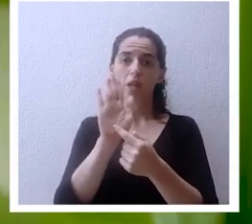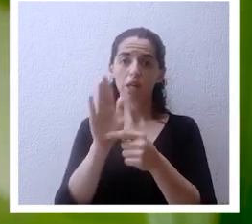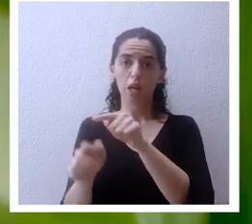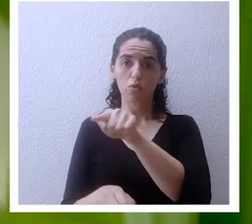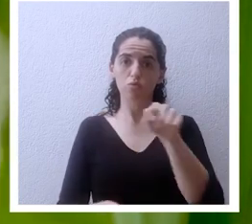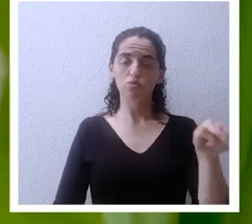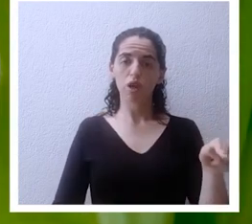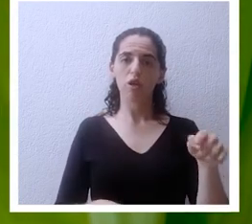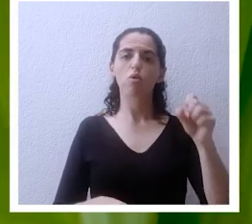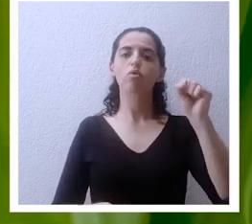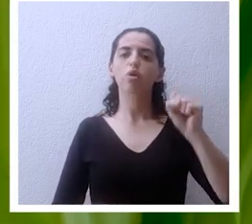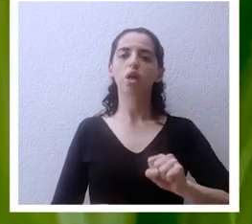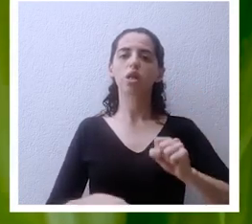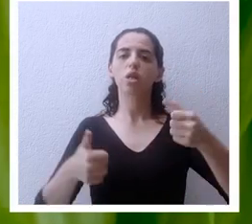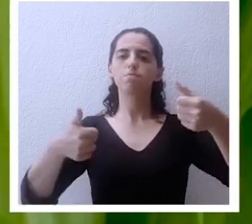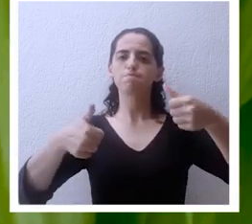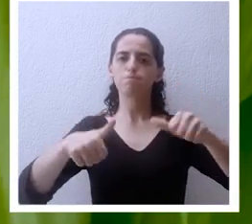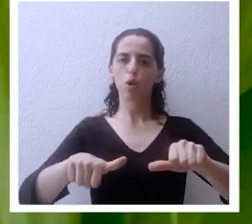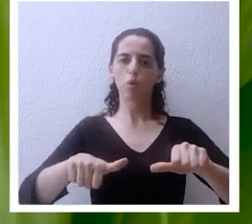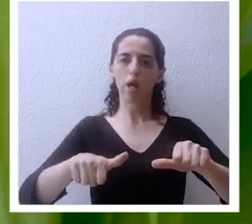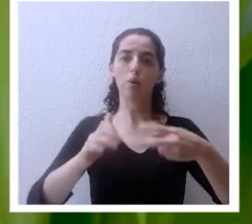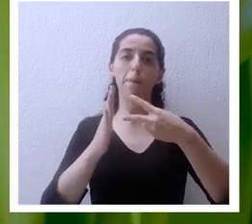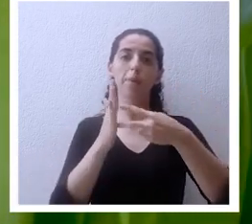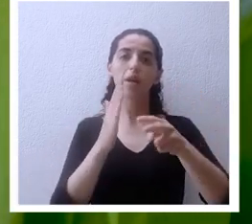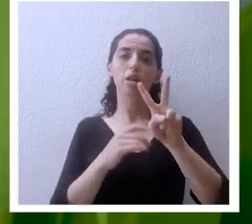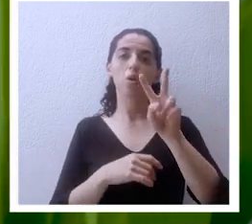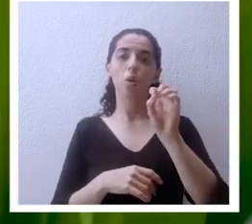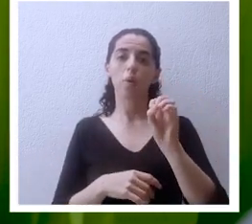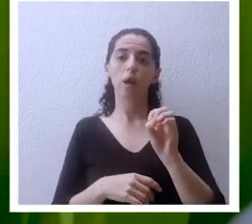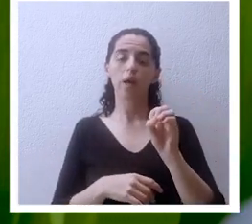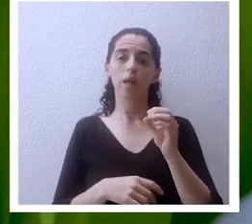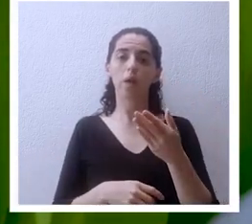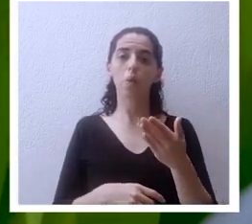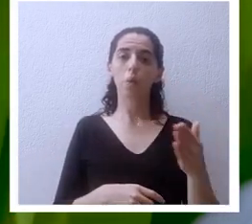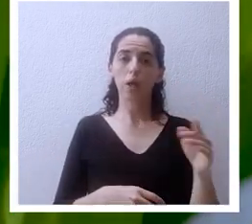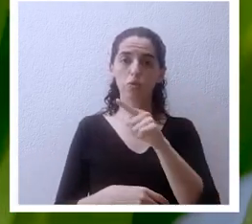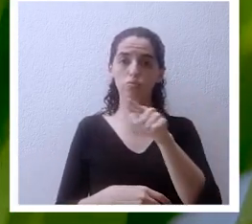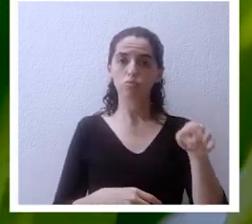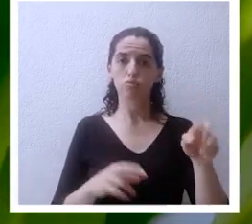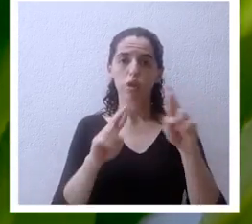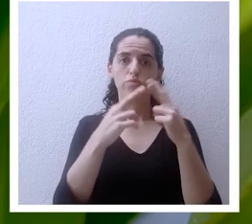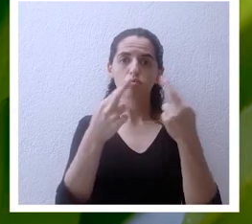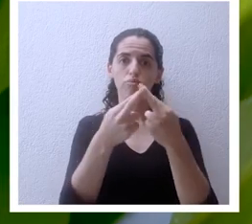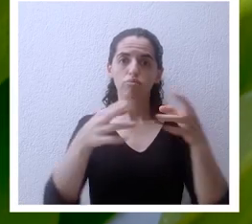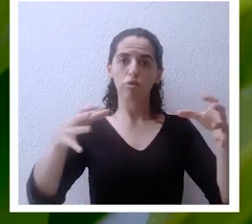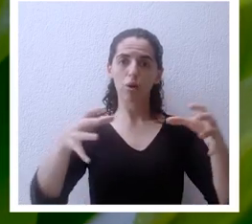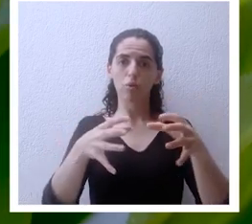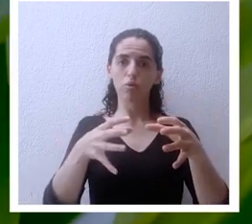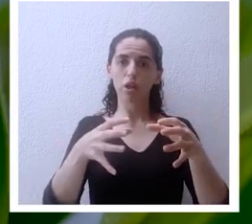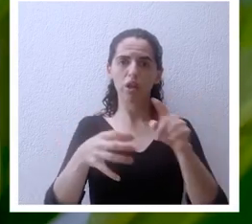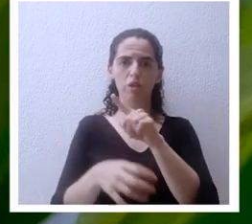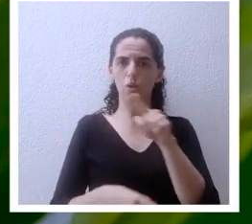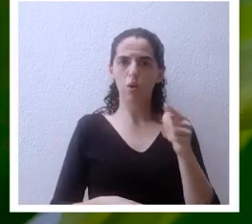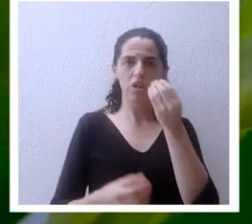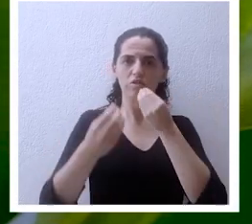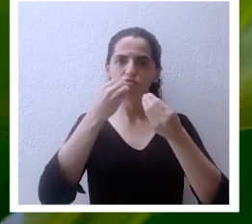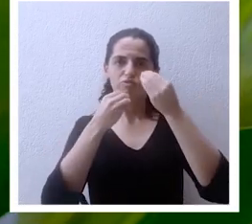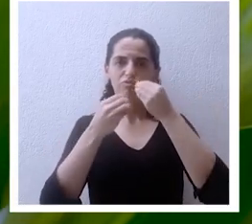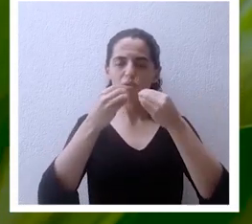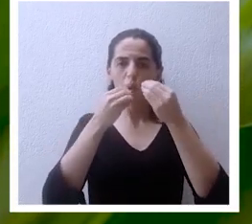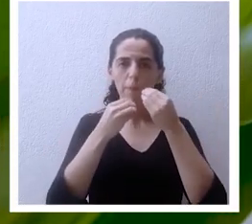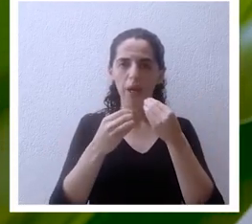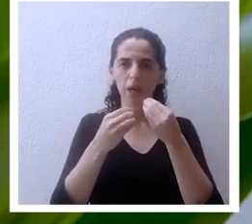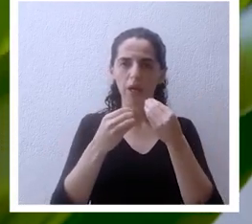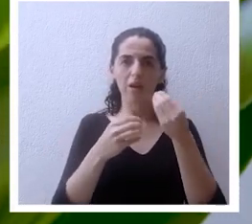aprobados versículo 20 cuando pues os reunís vosotros esto no es a comer la